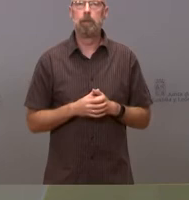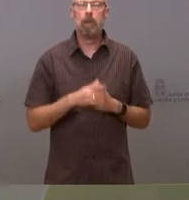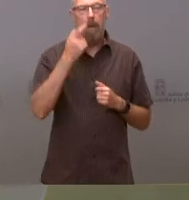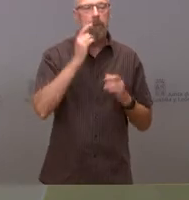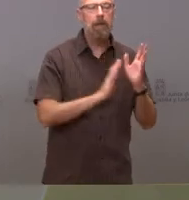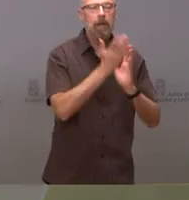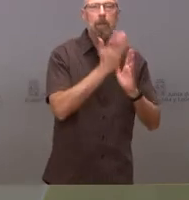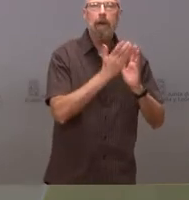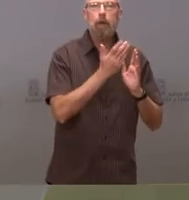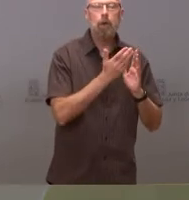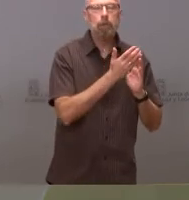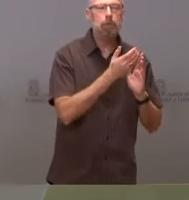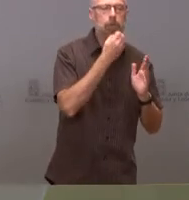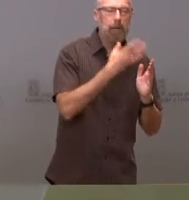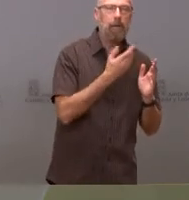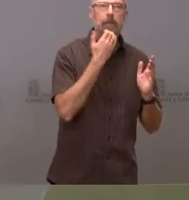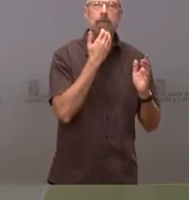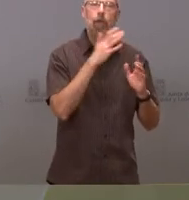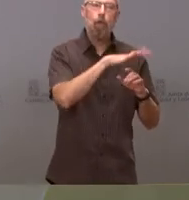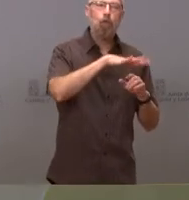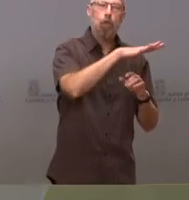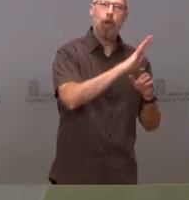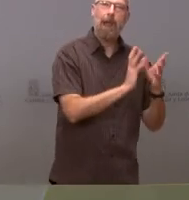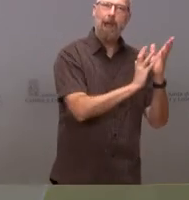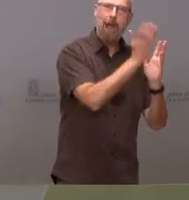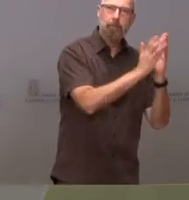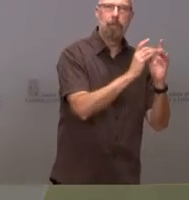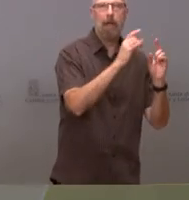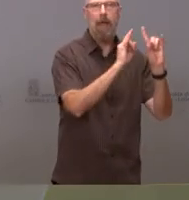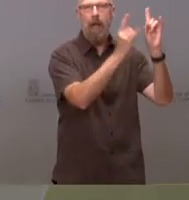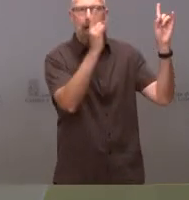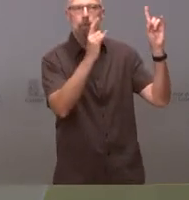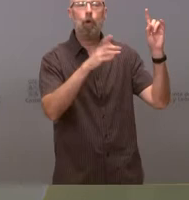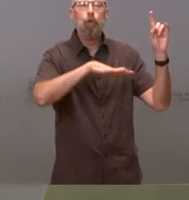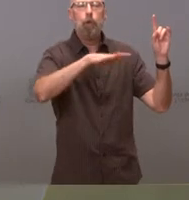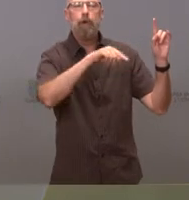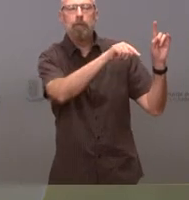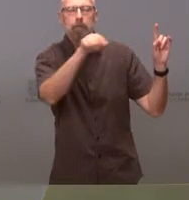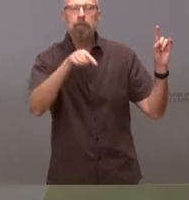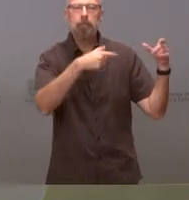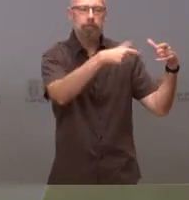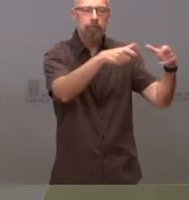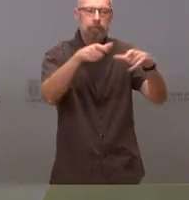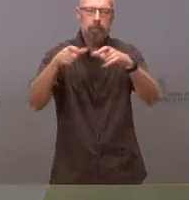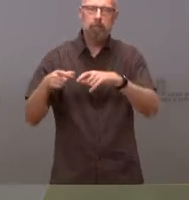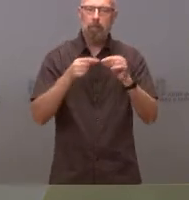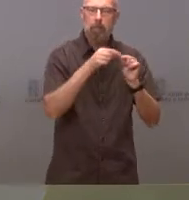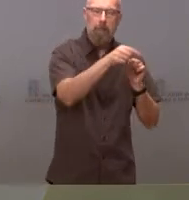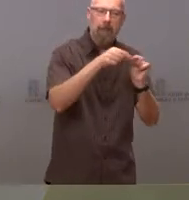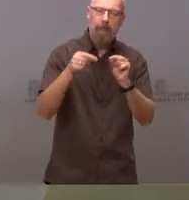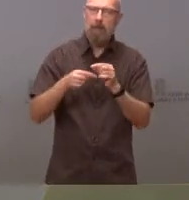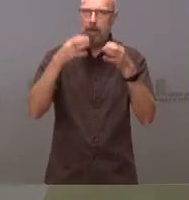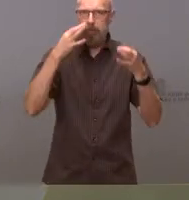que corresponde a Montebajo, a Matorral, a Arbusto, lo que corresponde a Arbolado. Y, repito, es una medición que se hará con toda profesionalidad